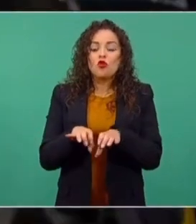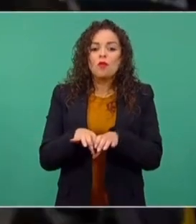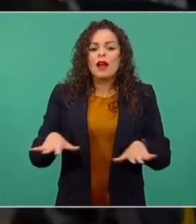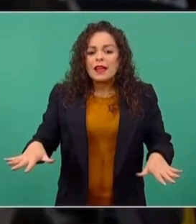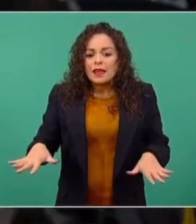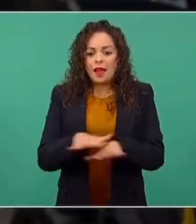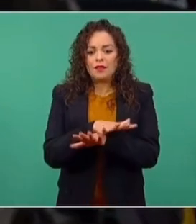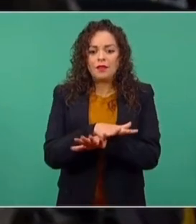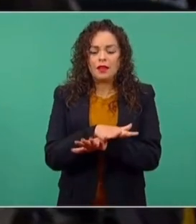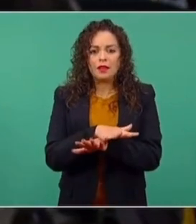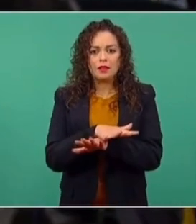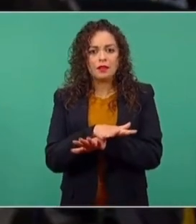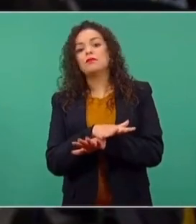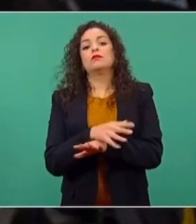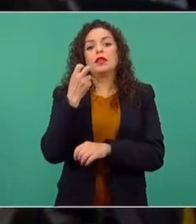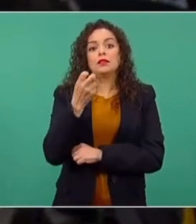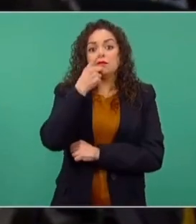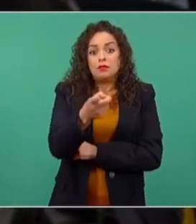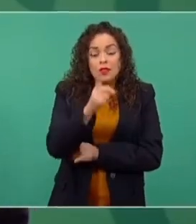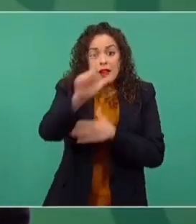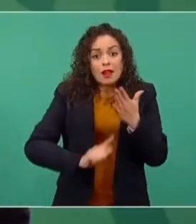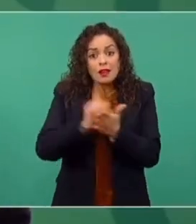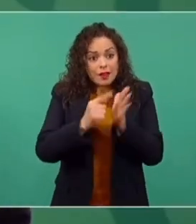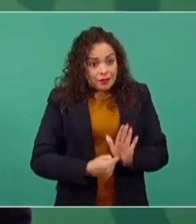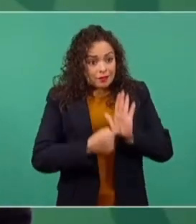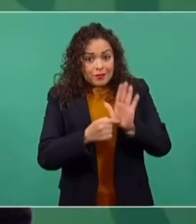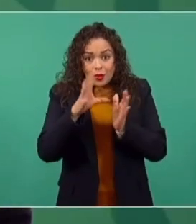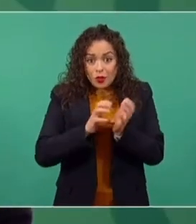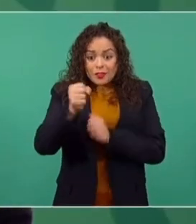el principio que ya está en la Constitución?